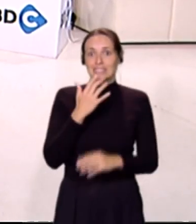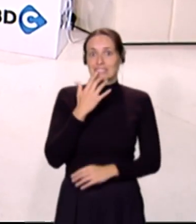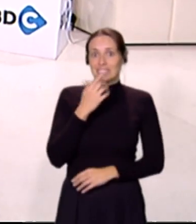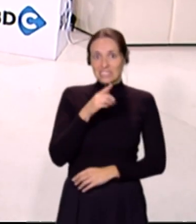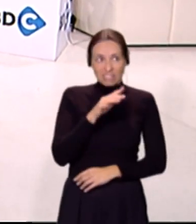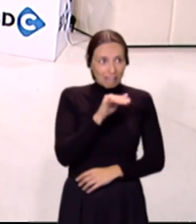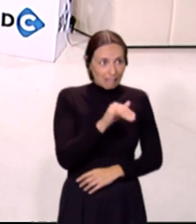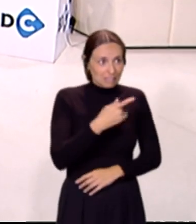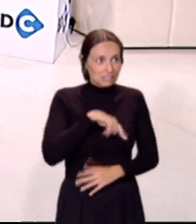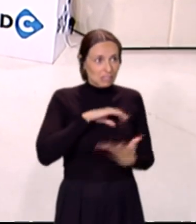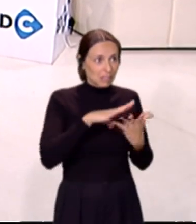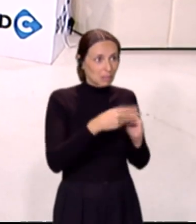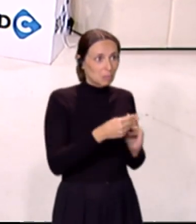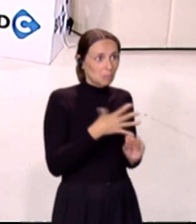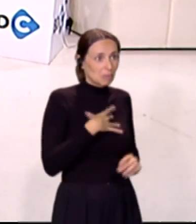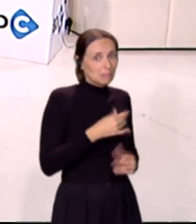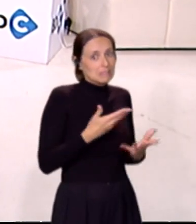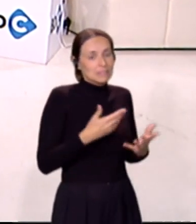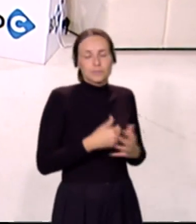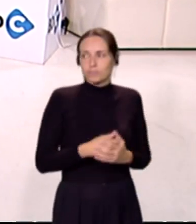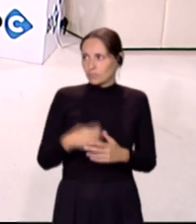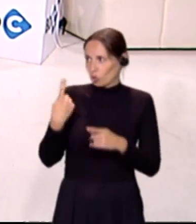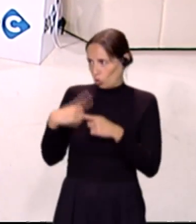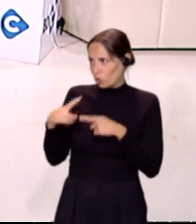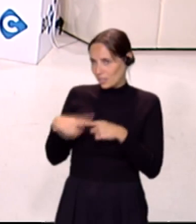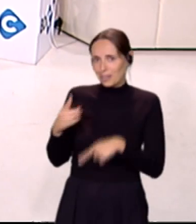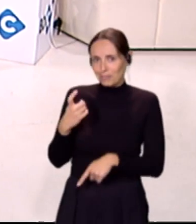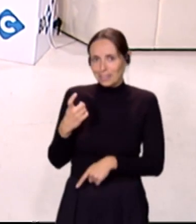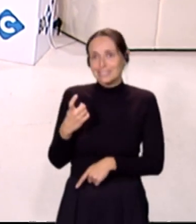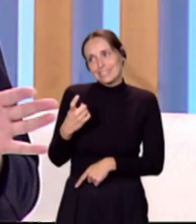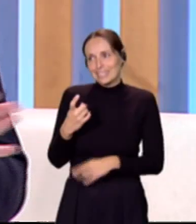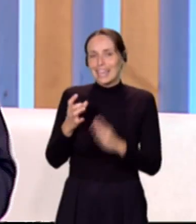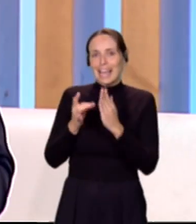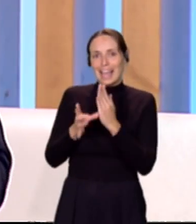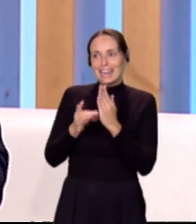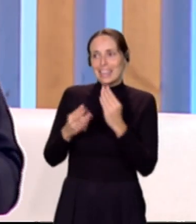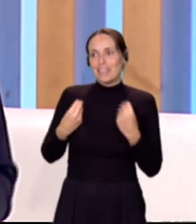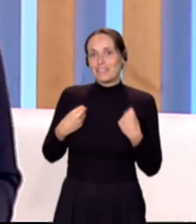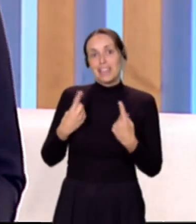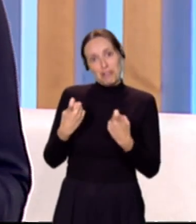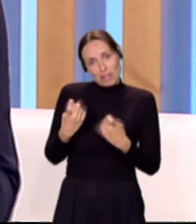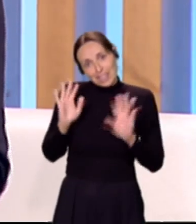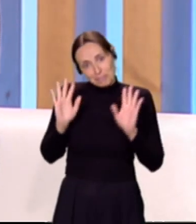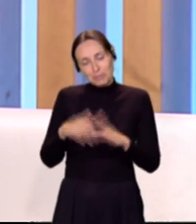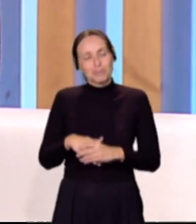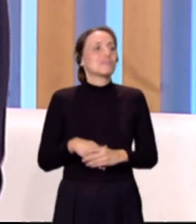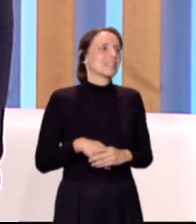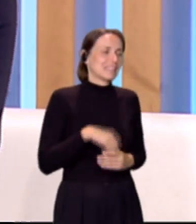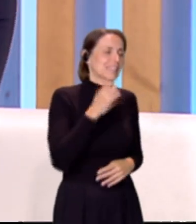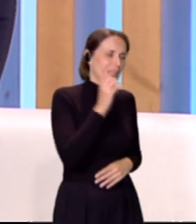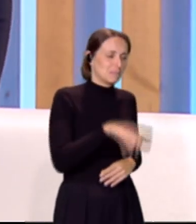eso nos podemos ajustar, pues... Bueno, dices que le faltan cosas, sobre todo le falta, yo creo, calidad de vida, ¿no? Pero bueno, es verdad que la